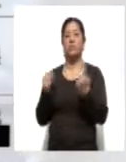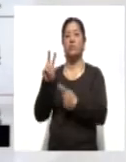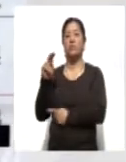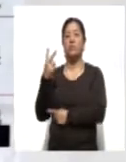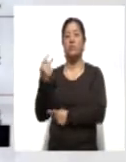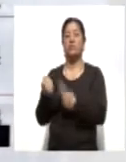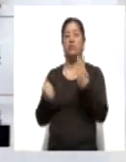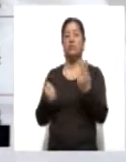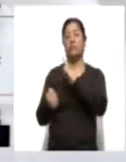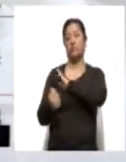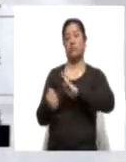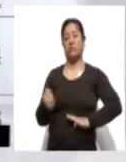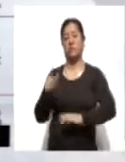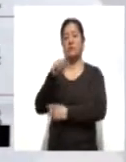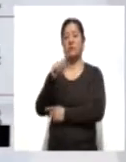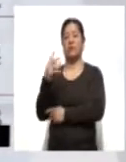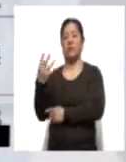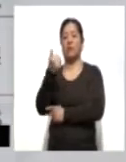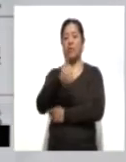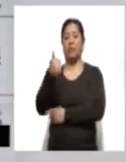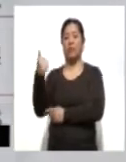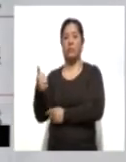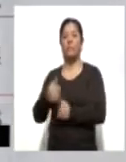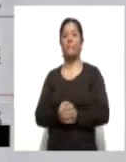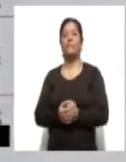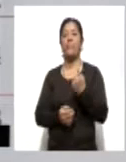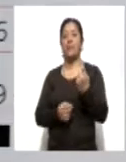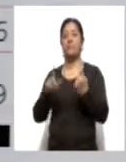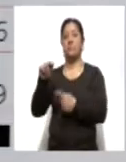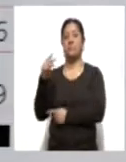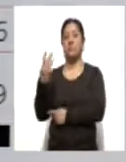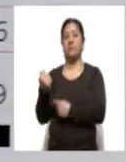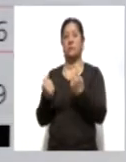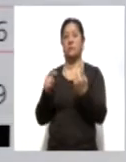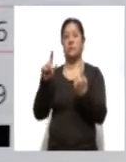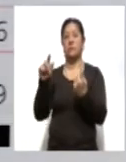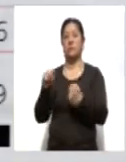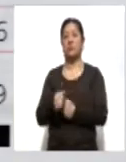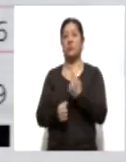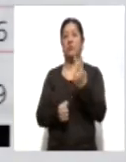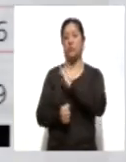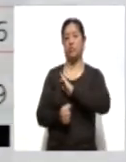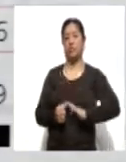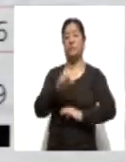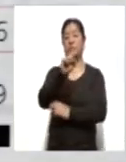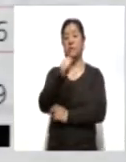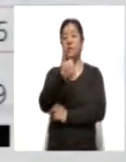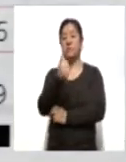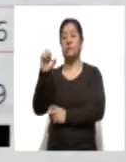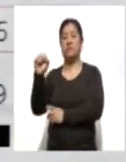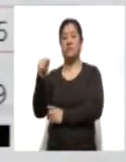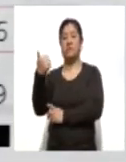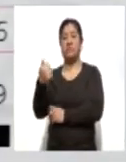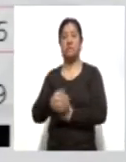82, Nopalucan y Acuamanala 74, Huat 5 73, Ixtenco 71, Tequesquitla 70,